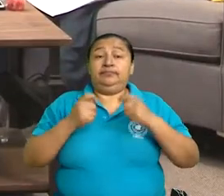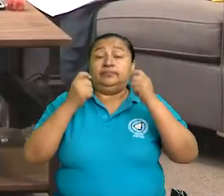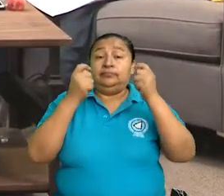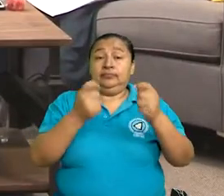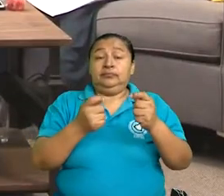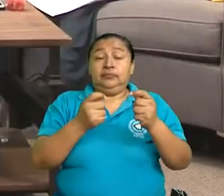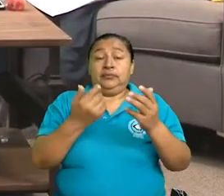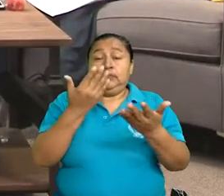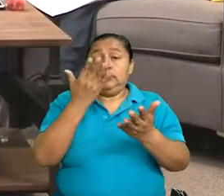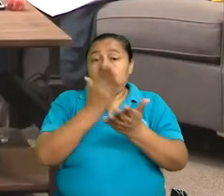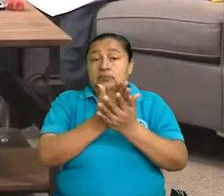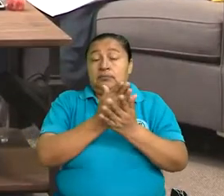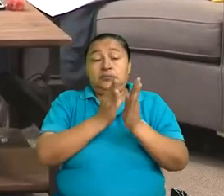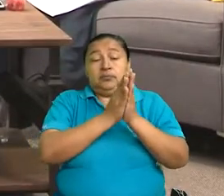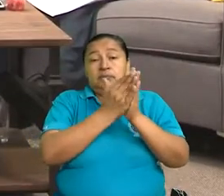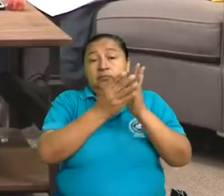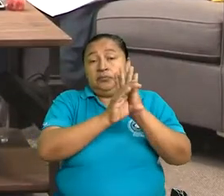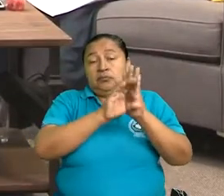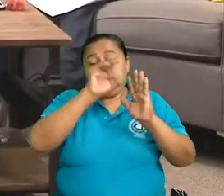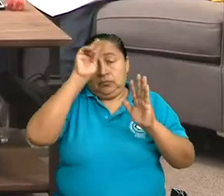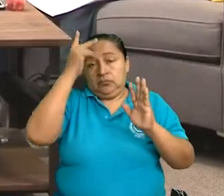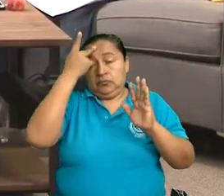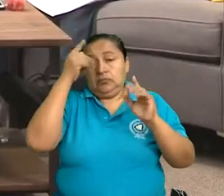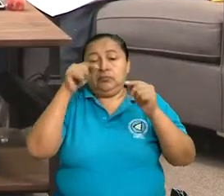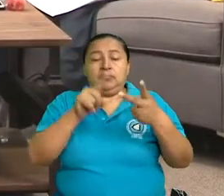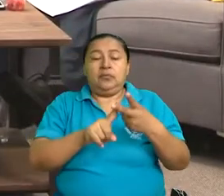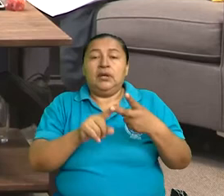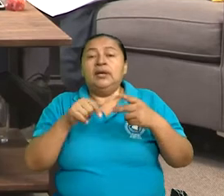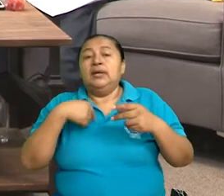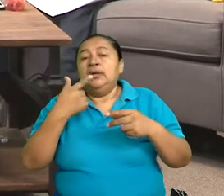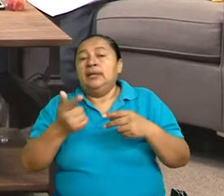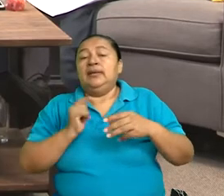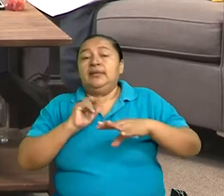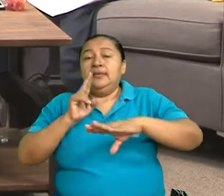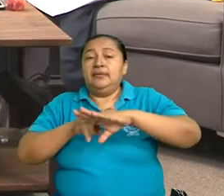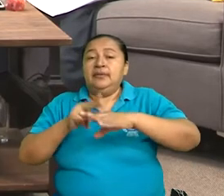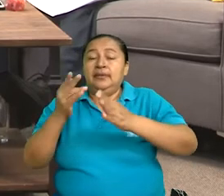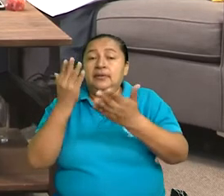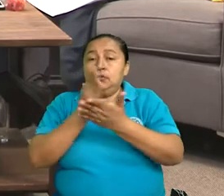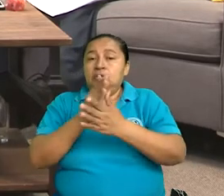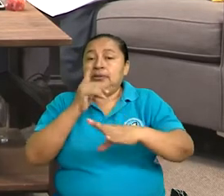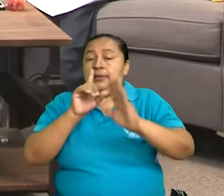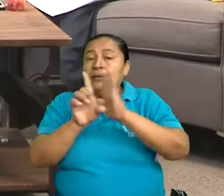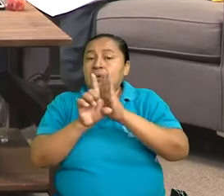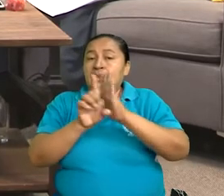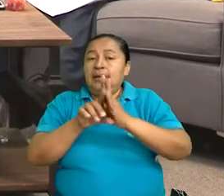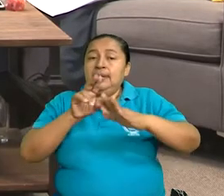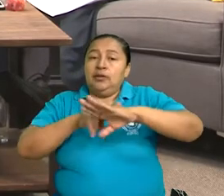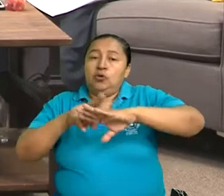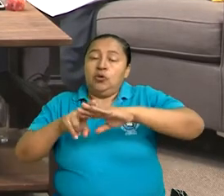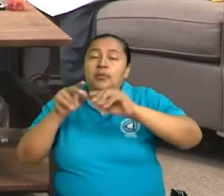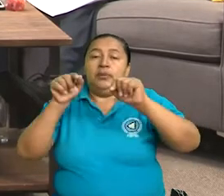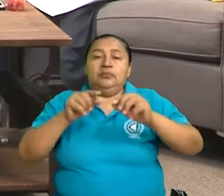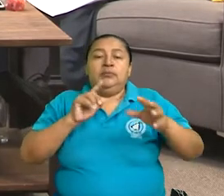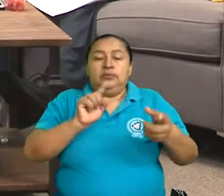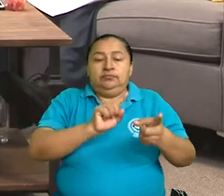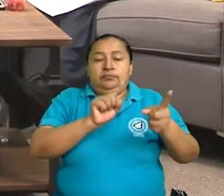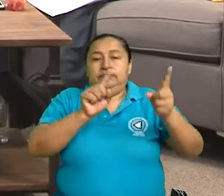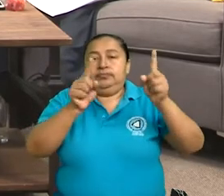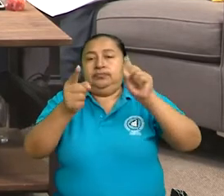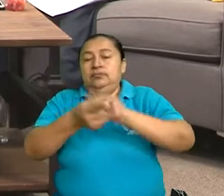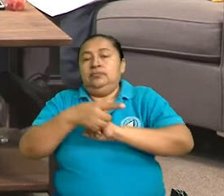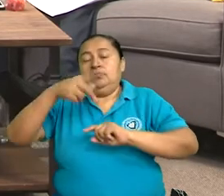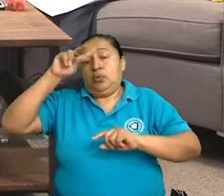constitucionales y las disposiciones que están en diferentes normas jurídicas las transforma en políticas